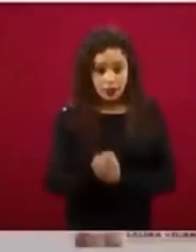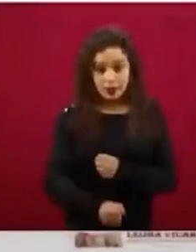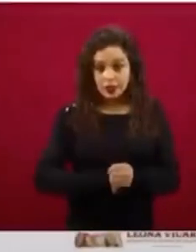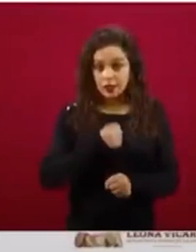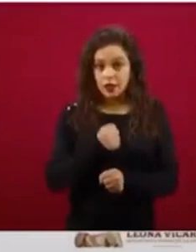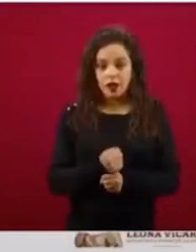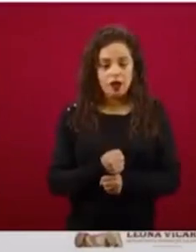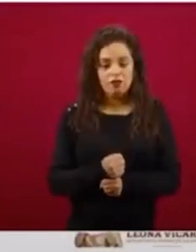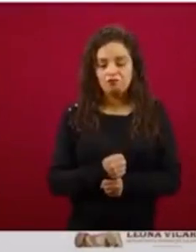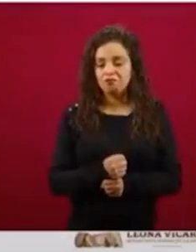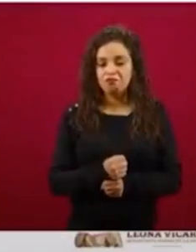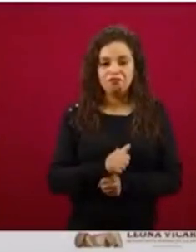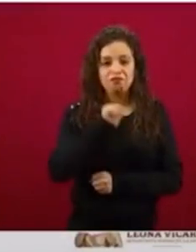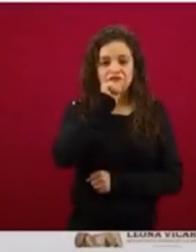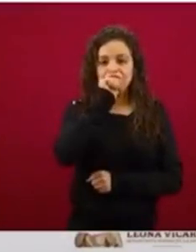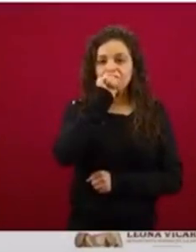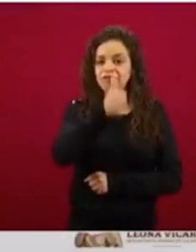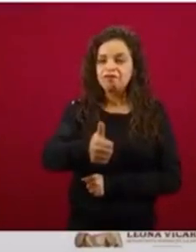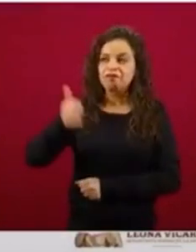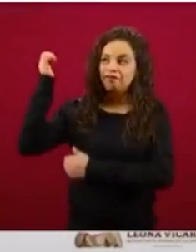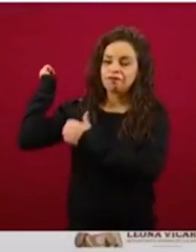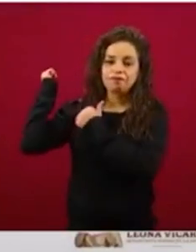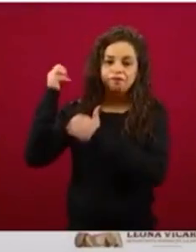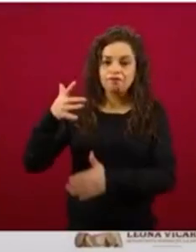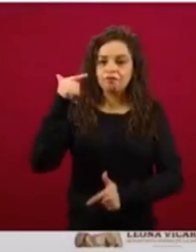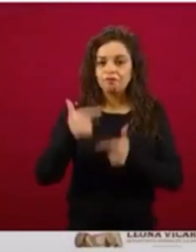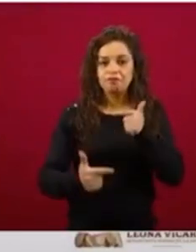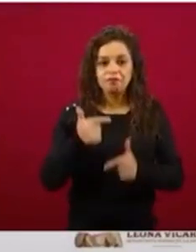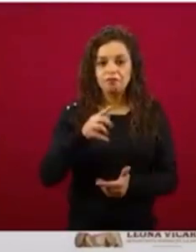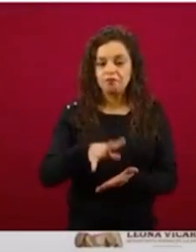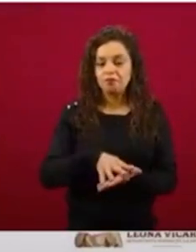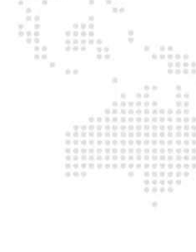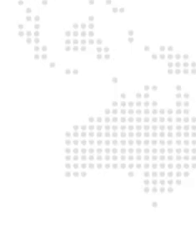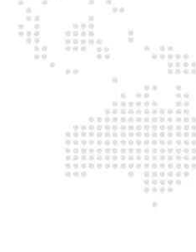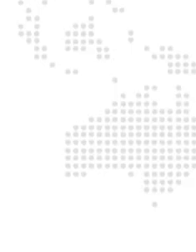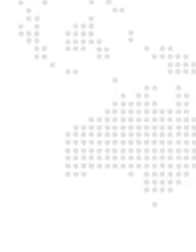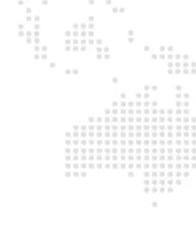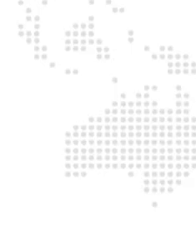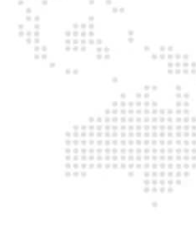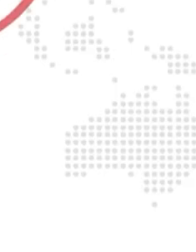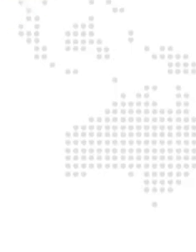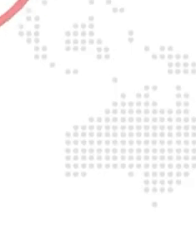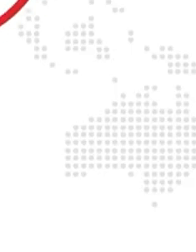importar ni siquiera una tonelada de leche en polvo del extranjero. Gracias.